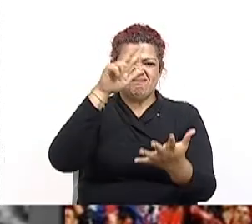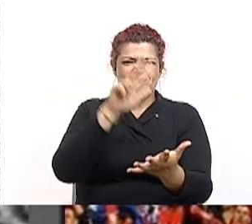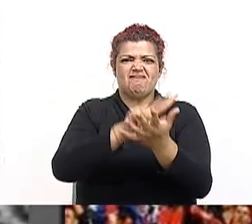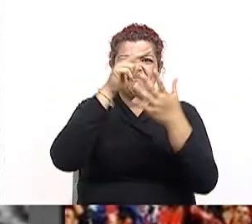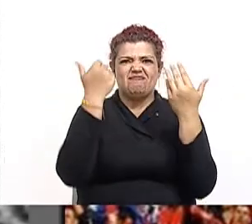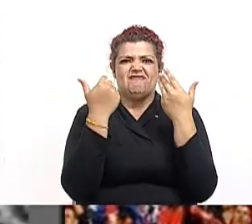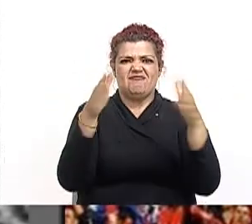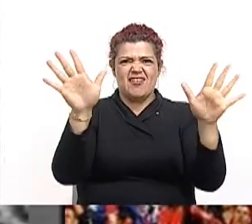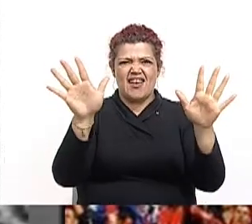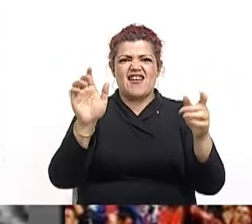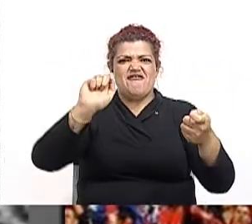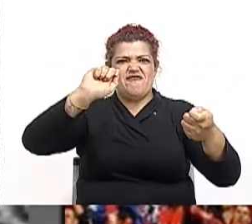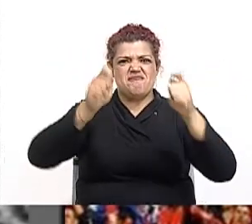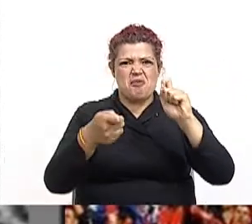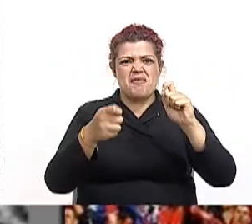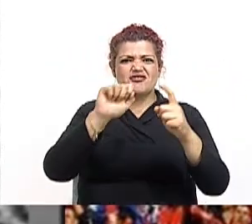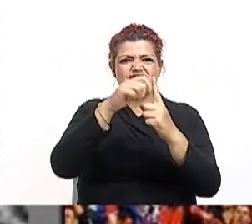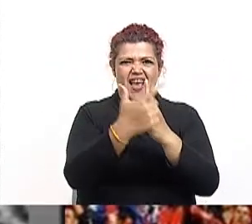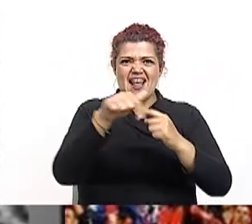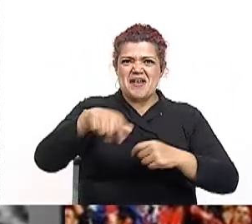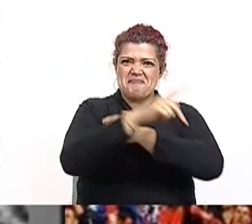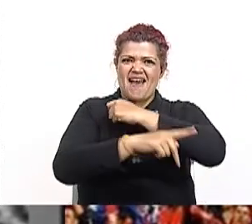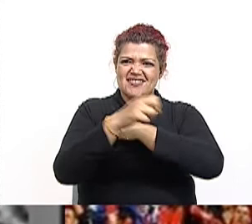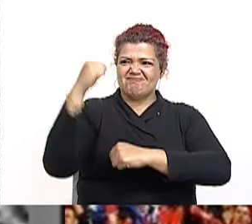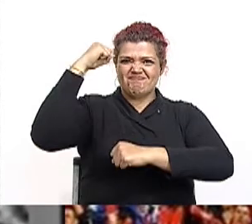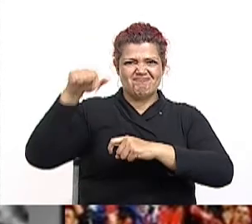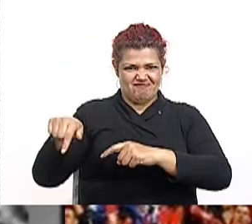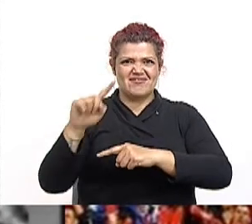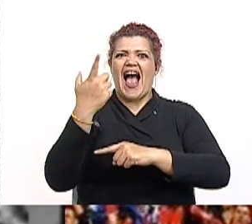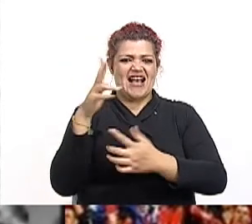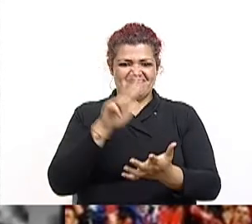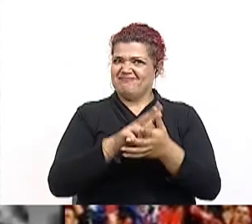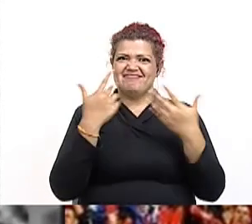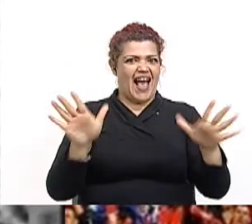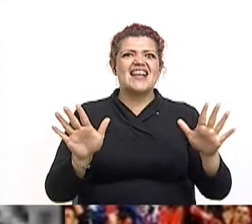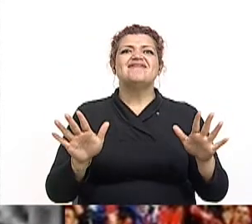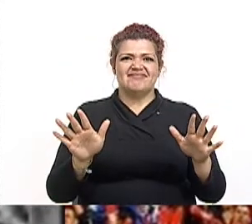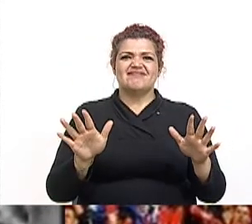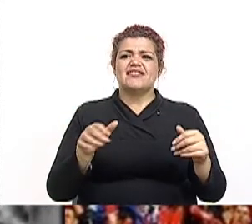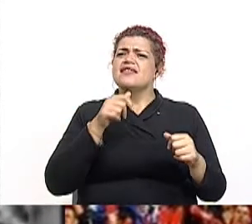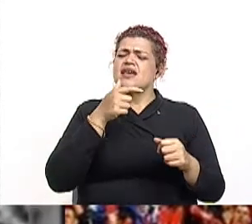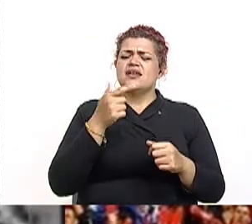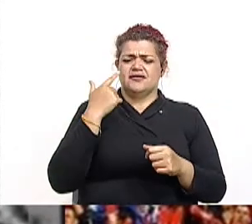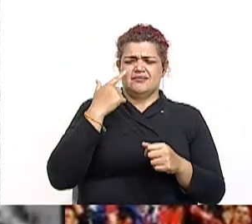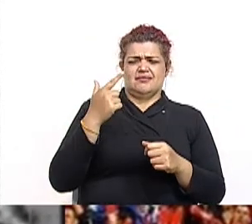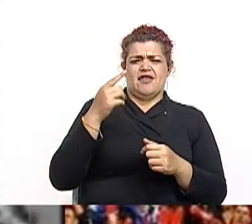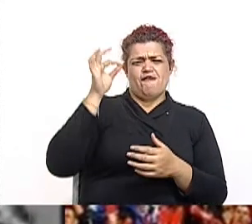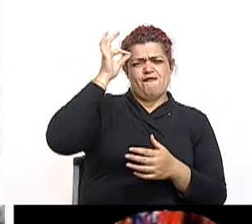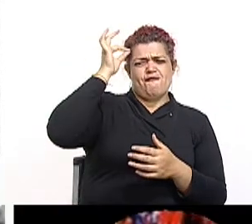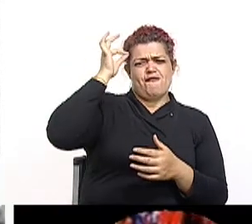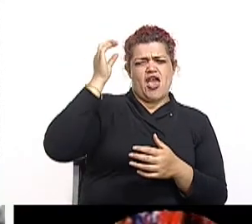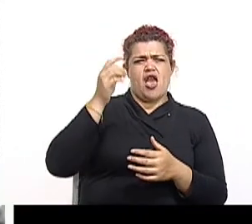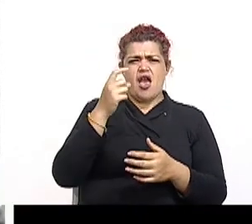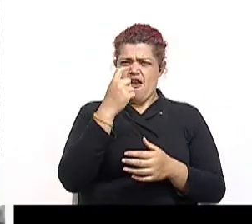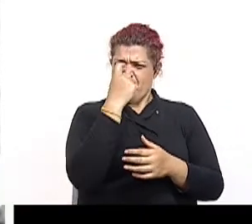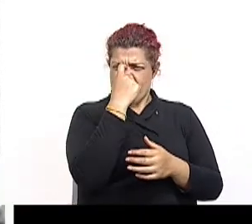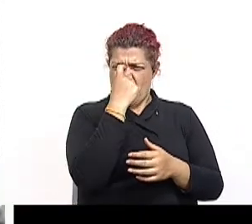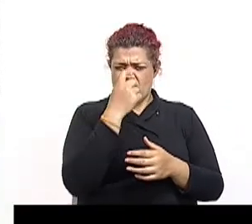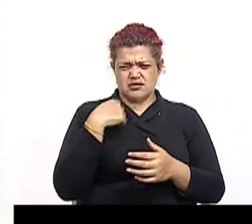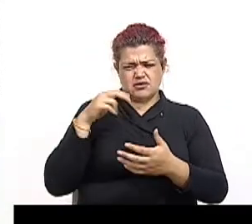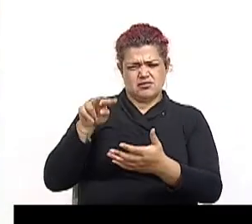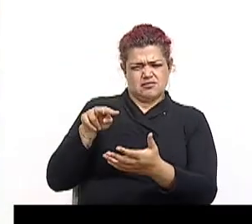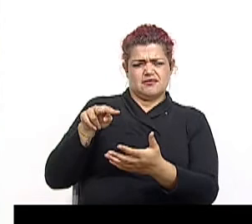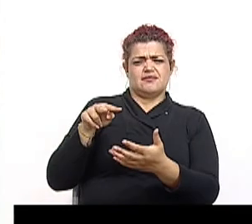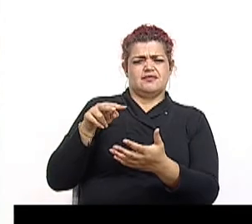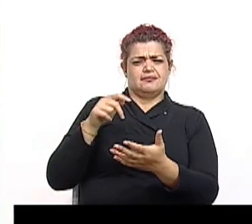en hombros por su equipo. Mientras allá, de lejos en el palco, el conocido dirigente José Figuérez Ferrer toma nota de todo lo acontecido. Recordá que el